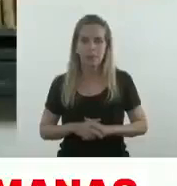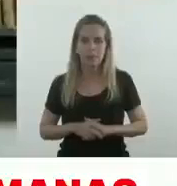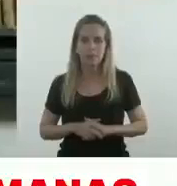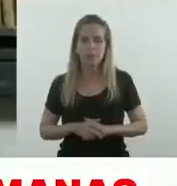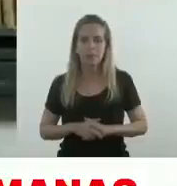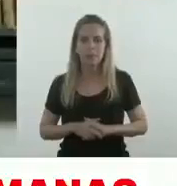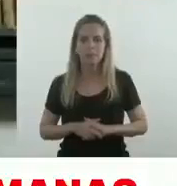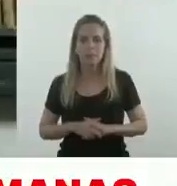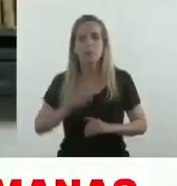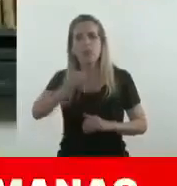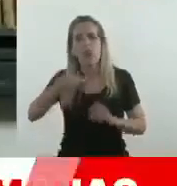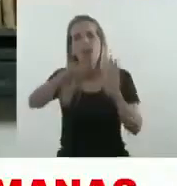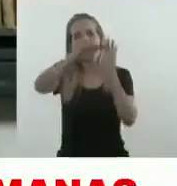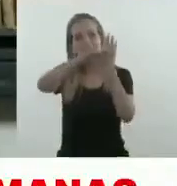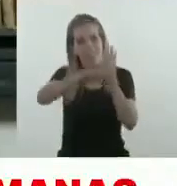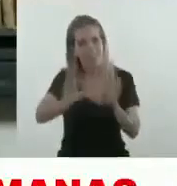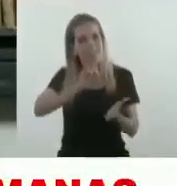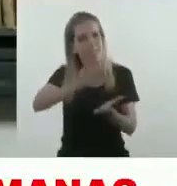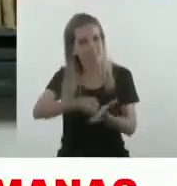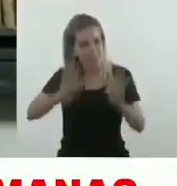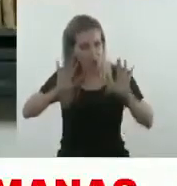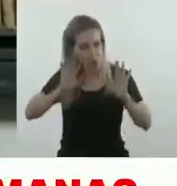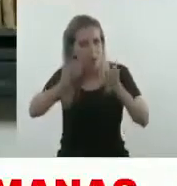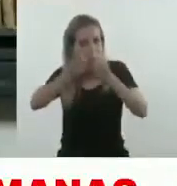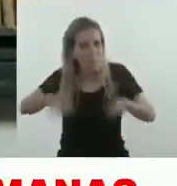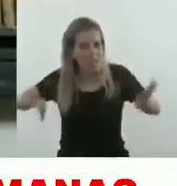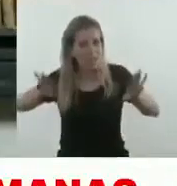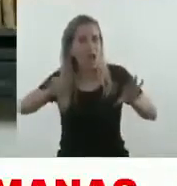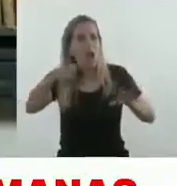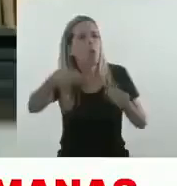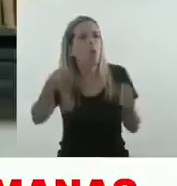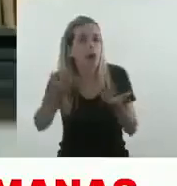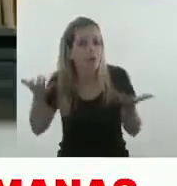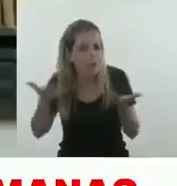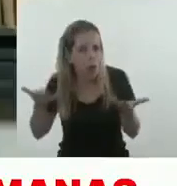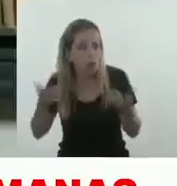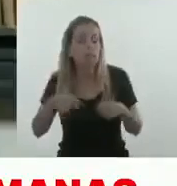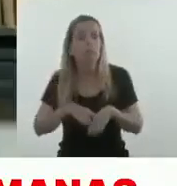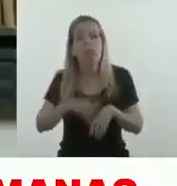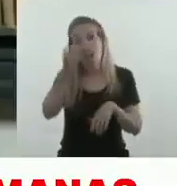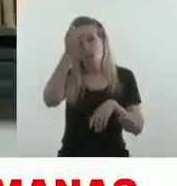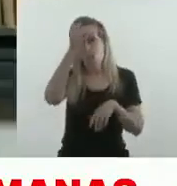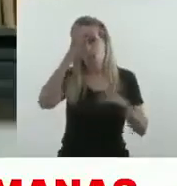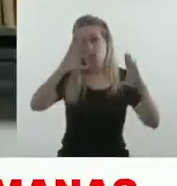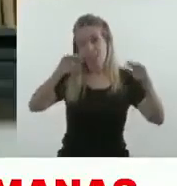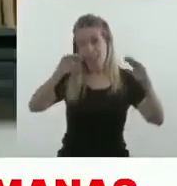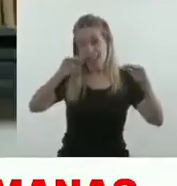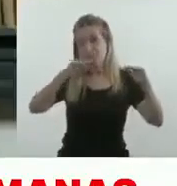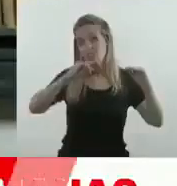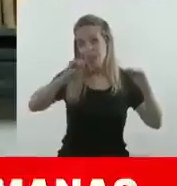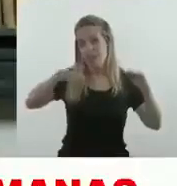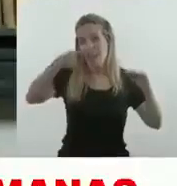El resto de las medidas van a empezar a regir a las cero horas del día